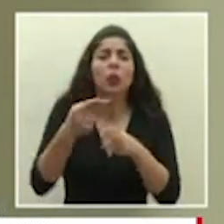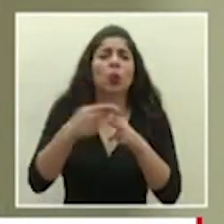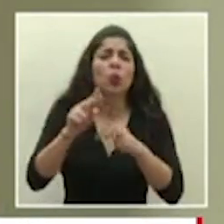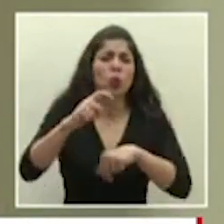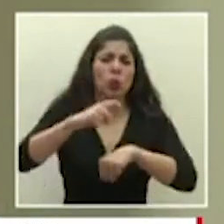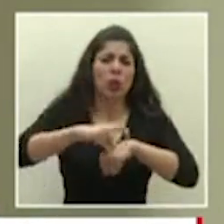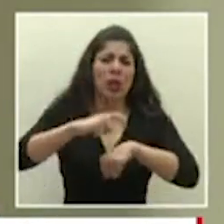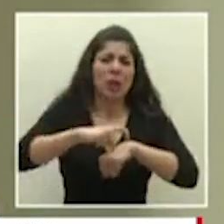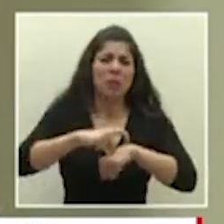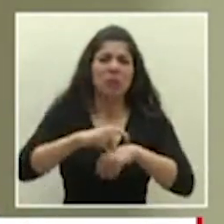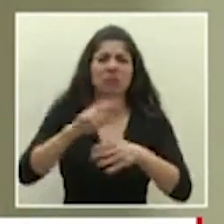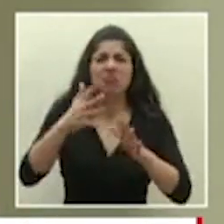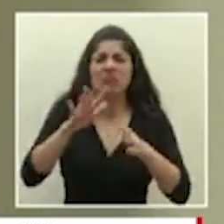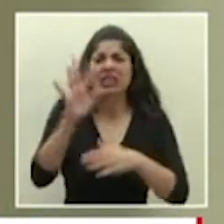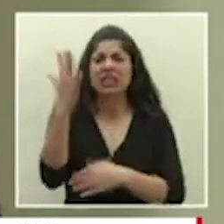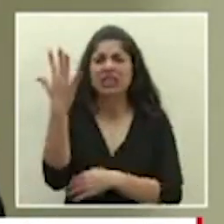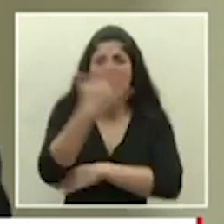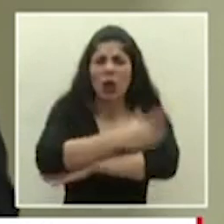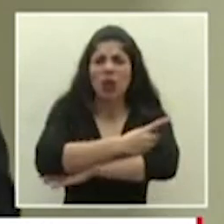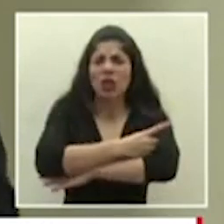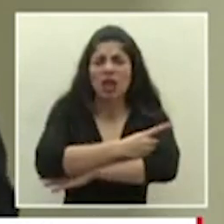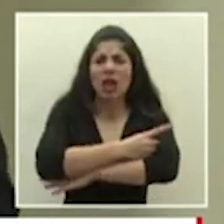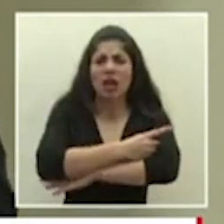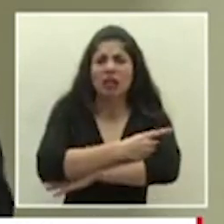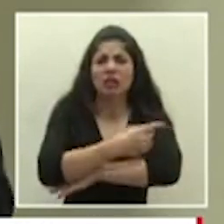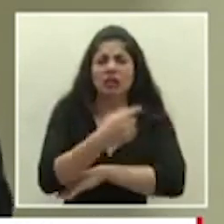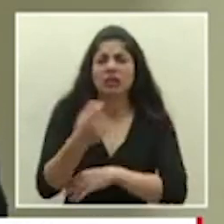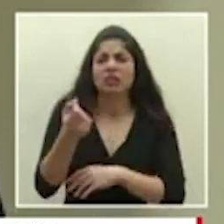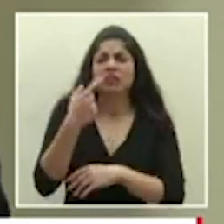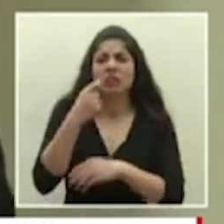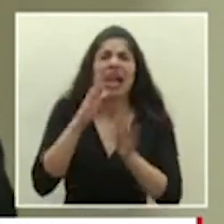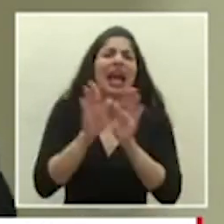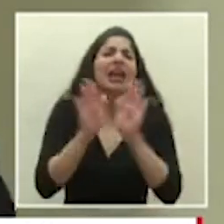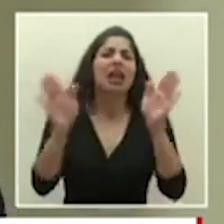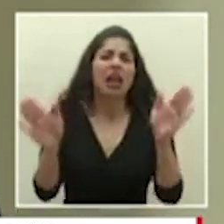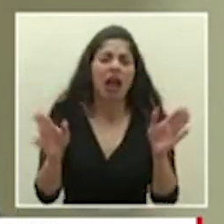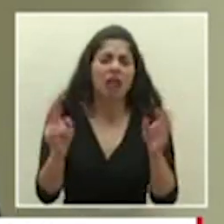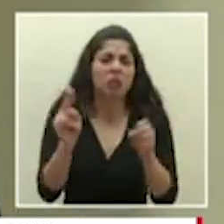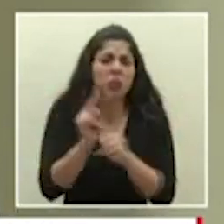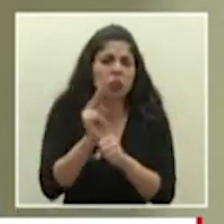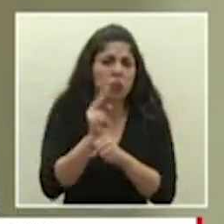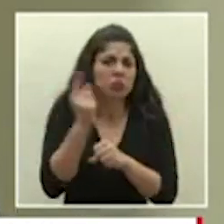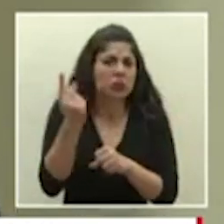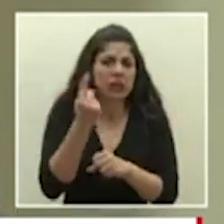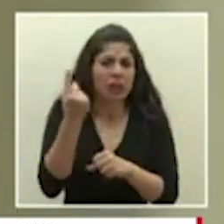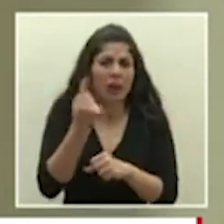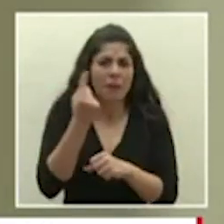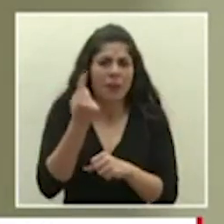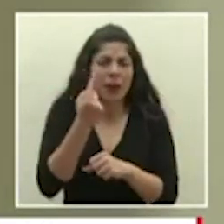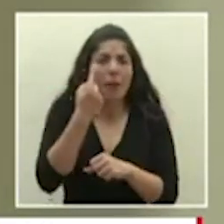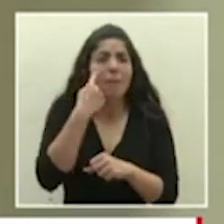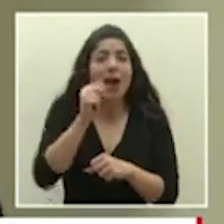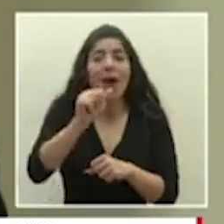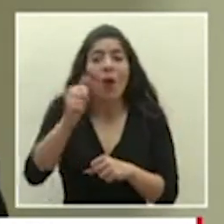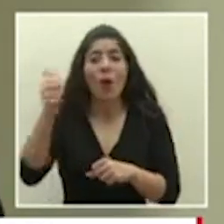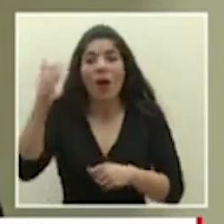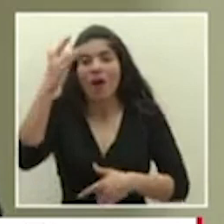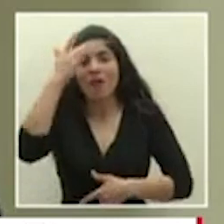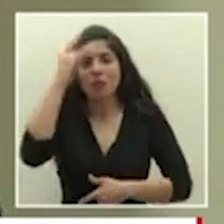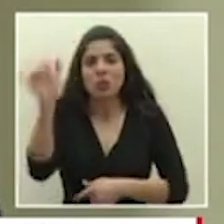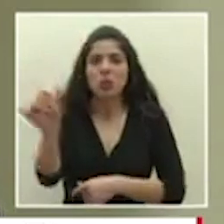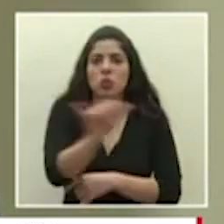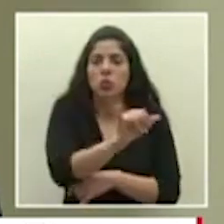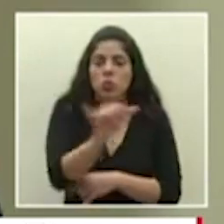plazo estamos hablando de cinco días de una dosis estándar la que se usa normalmente para las otras enfermedades